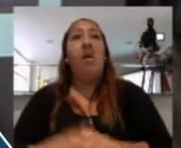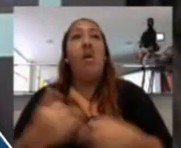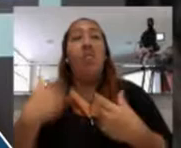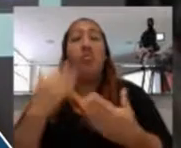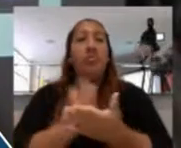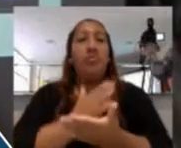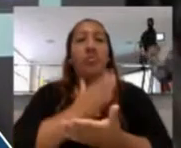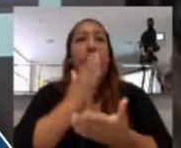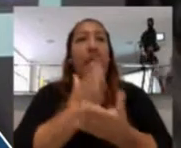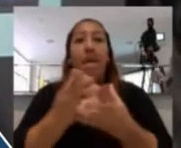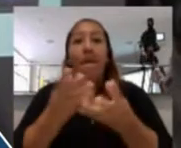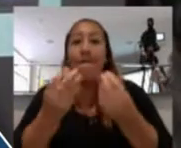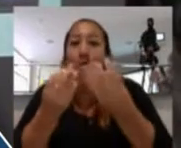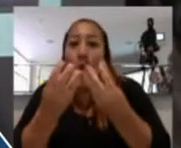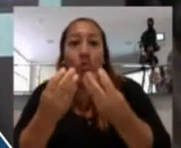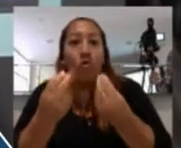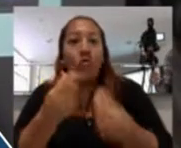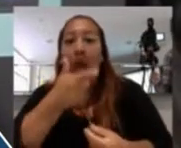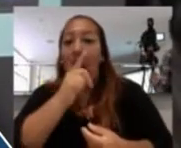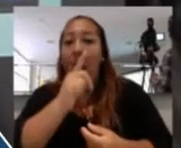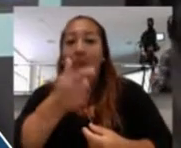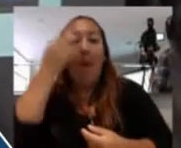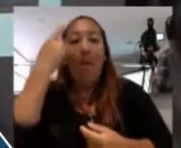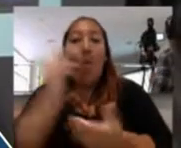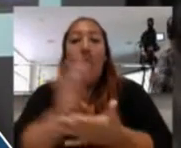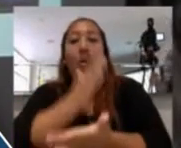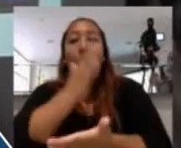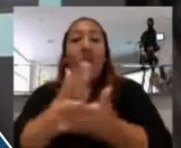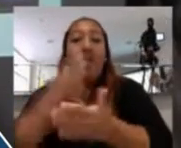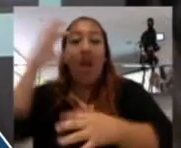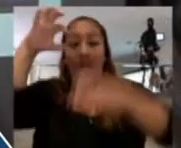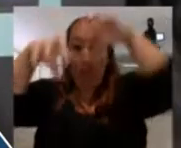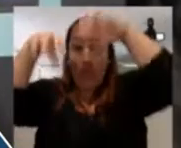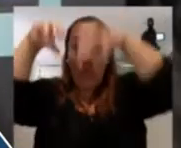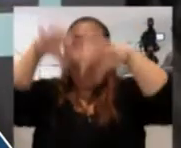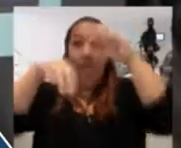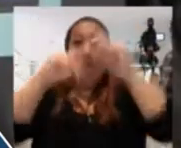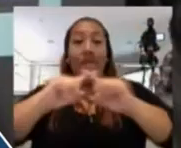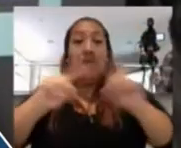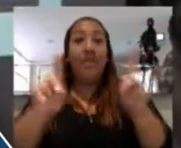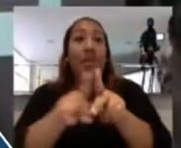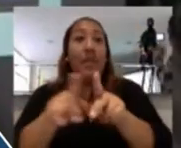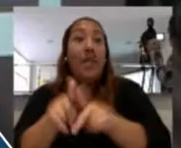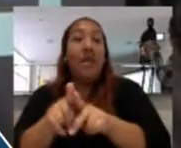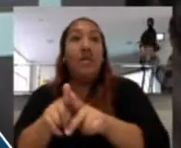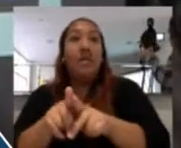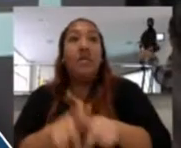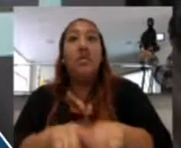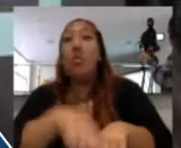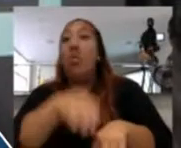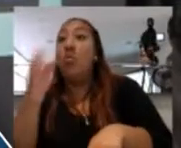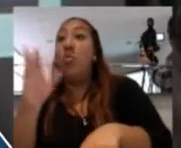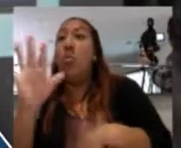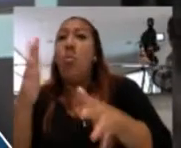situación de exceso de agua, producto de las lluvias, pero a la vez una situación de escasez de agua.